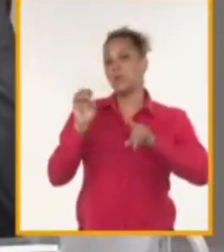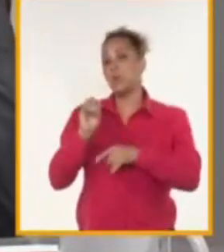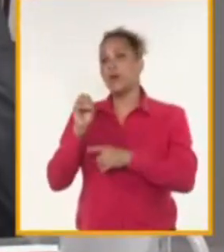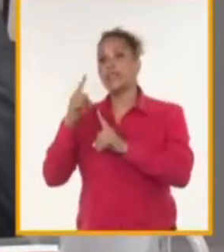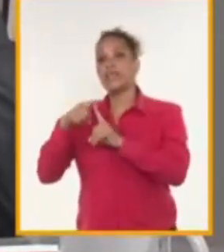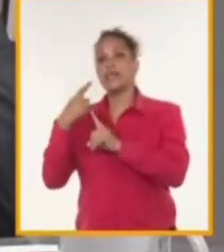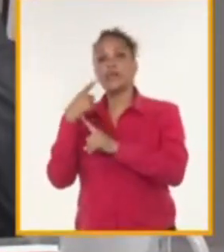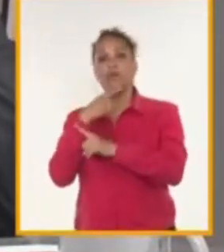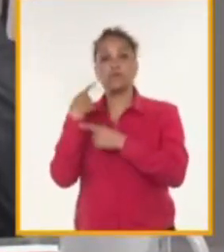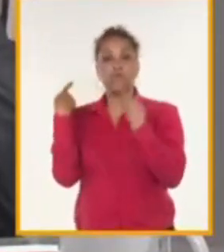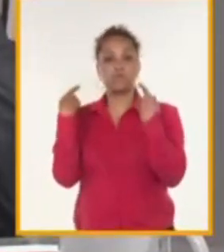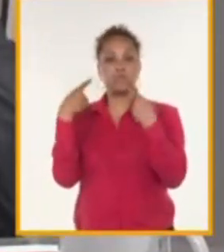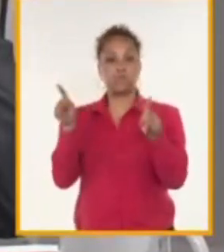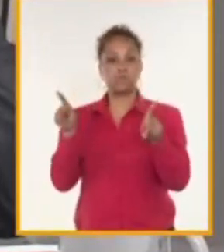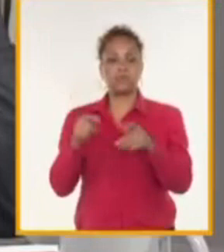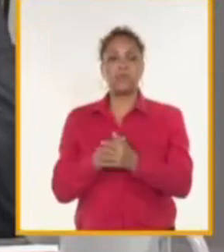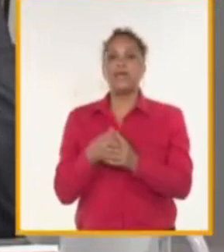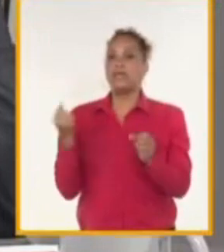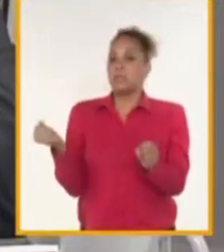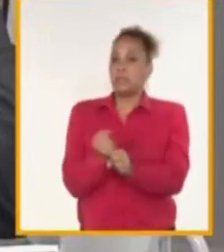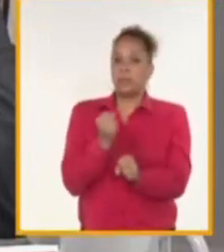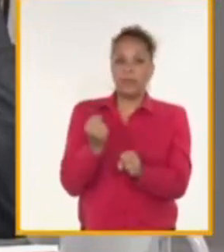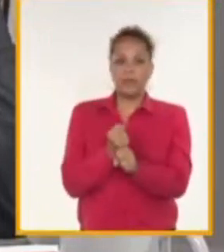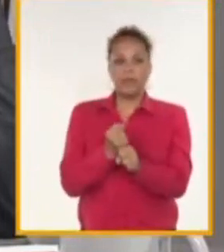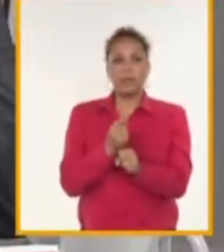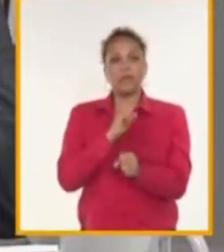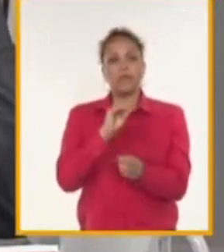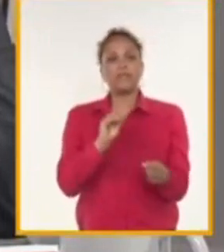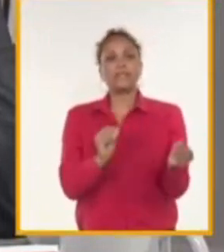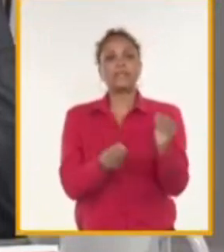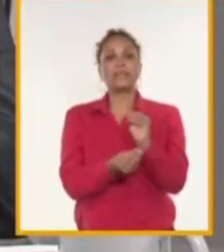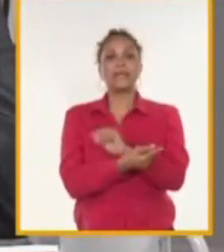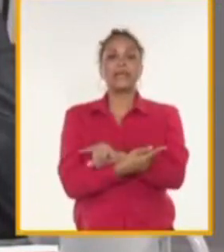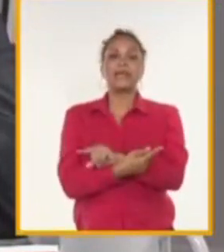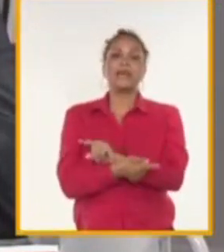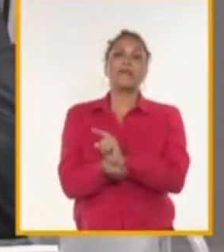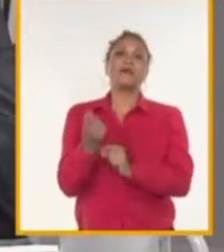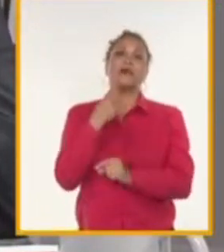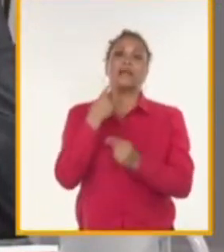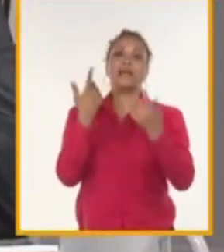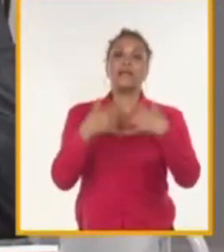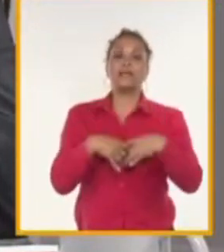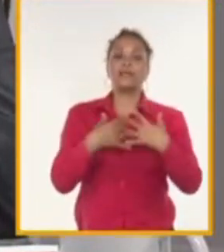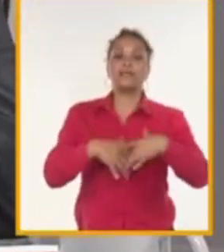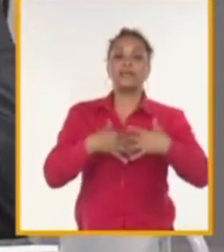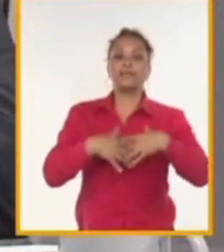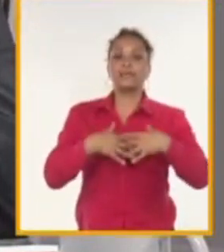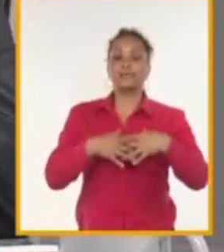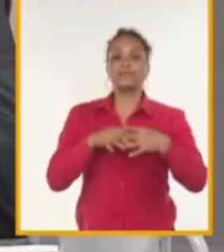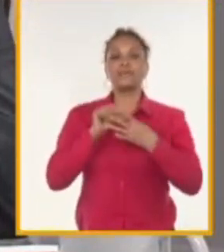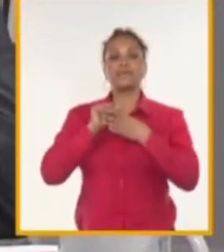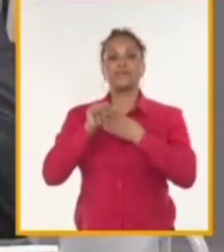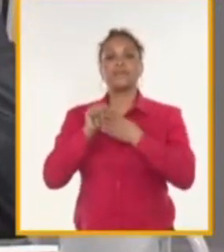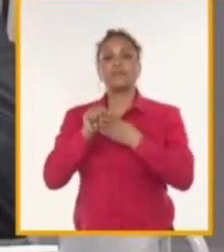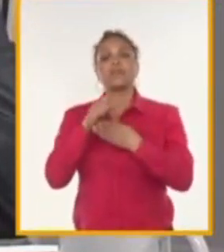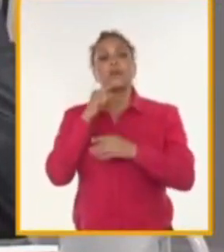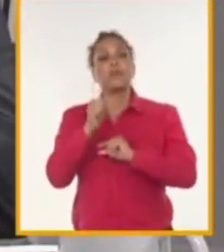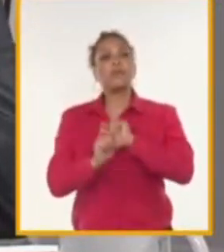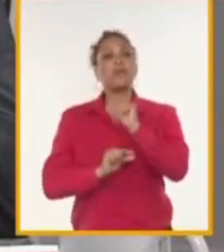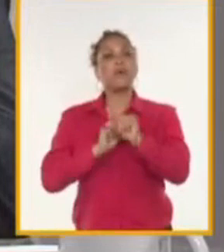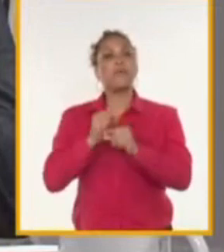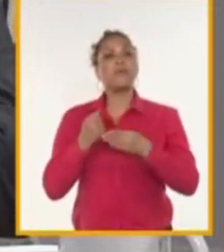profesionales, como obreros además que luego se cualifican para la industria donde van a prestar servicios y se le ha dado